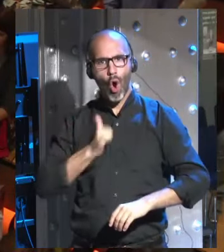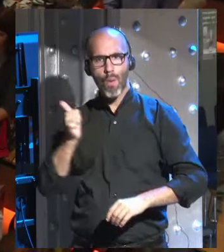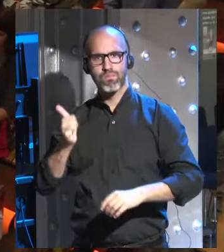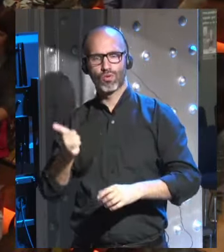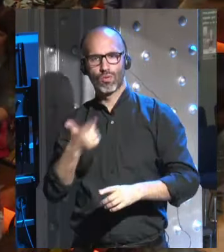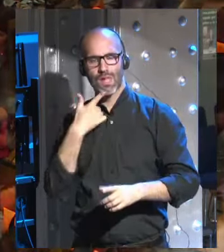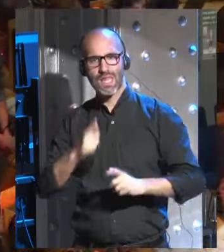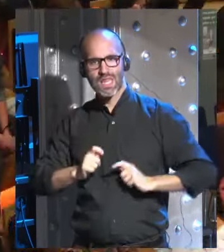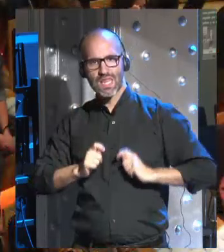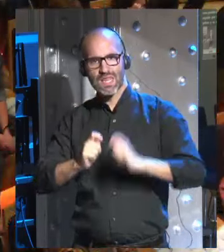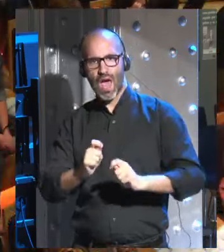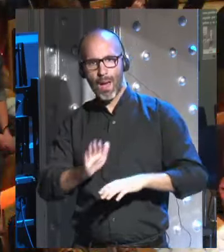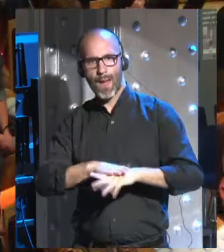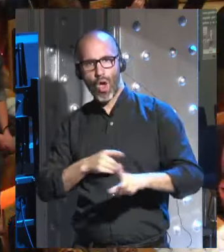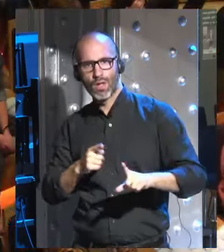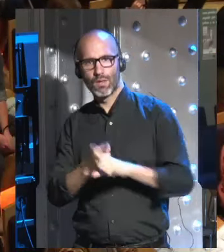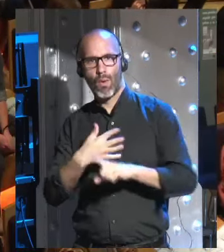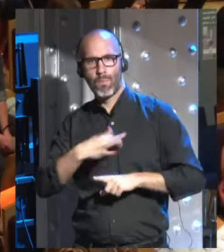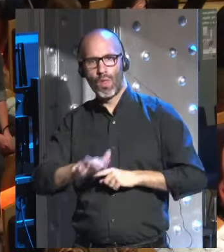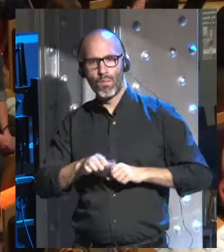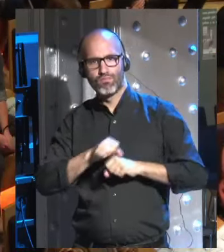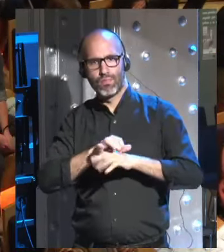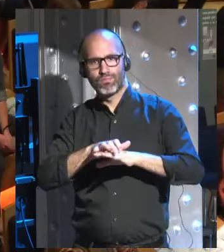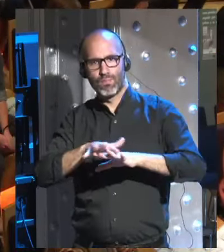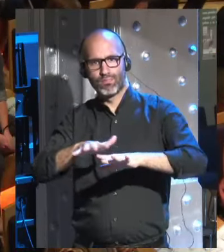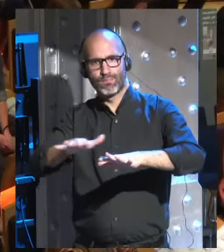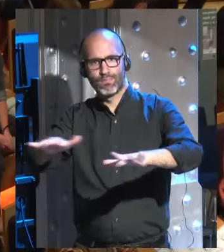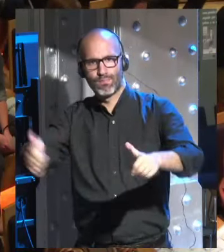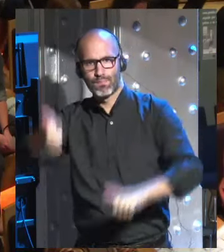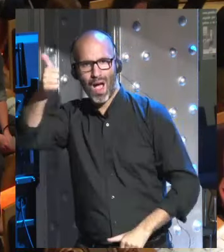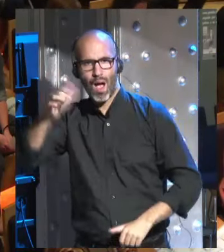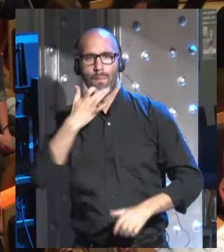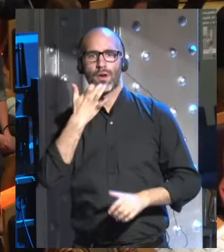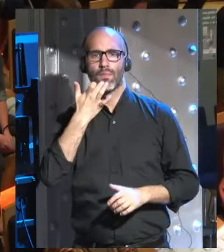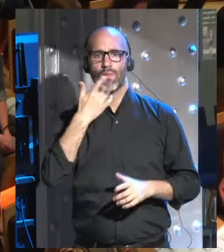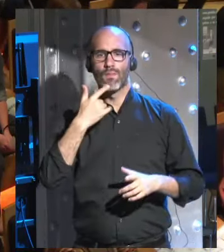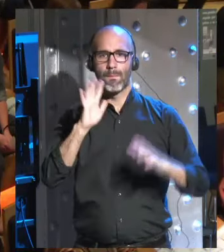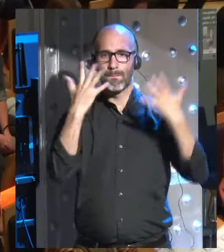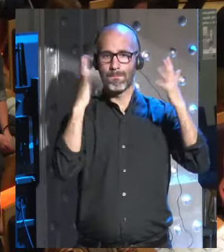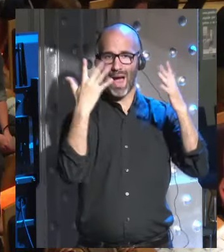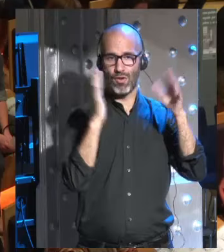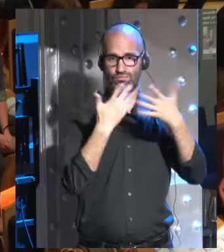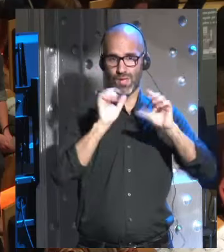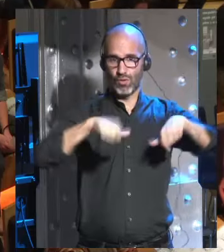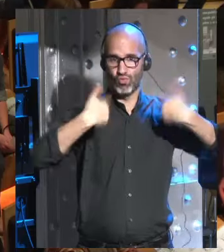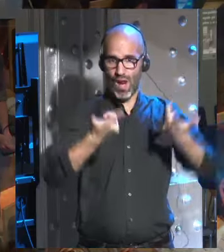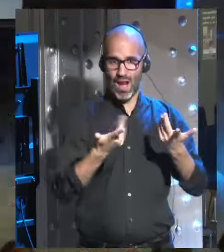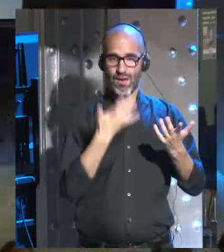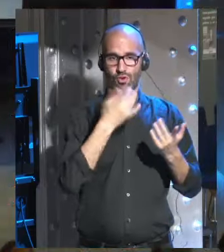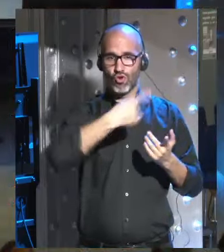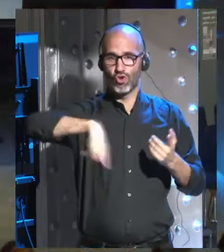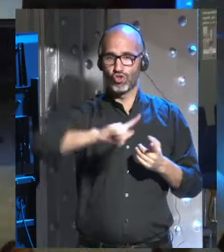mucho más allá de lo que podemos hacer con las manos orgánicas por ejemplo con las manos orgánicas estamos habituados a la idea